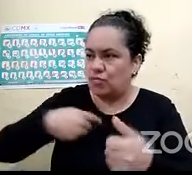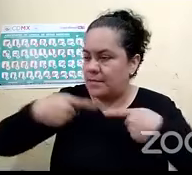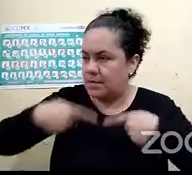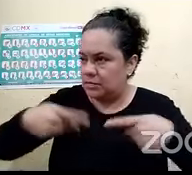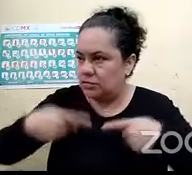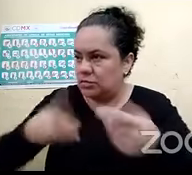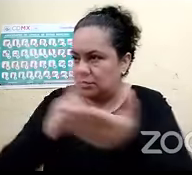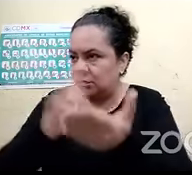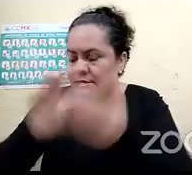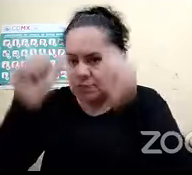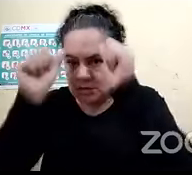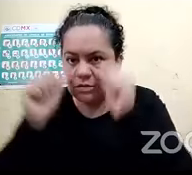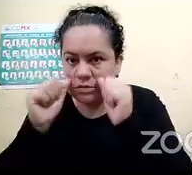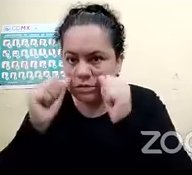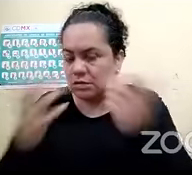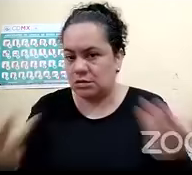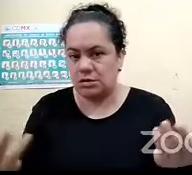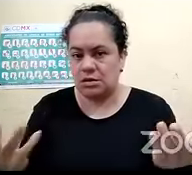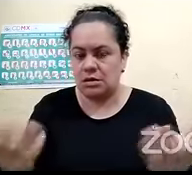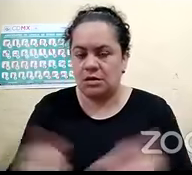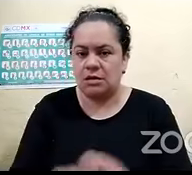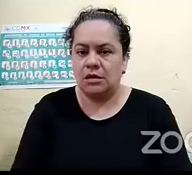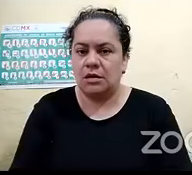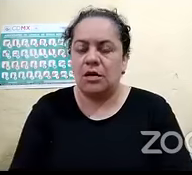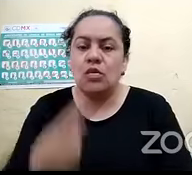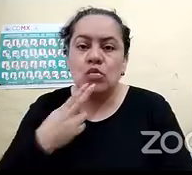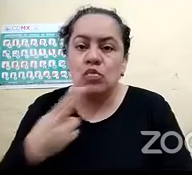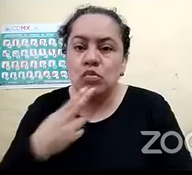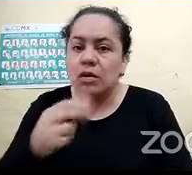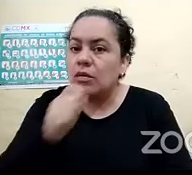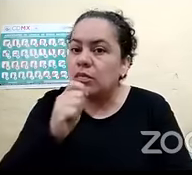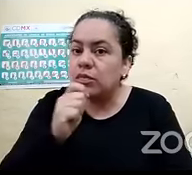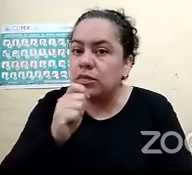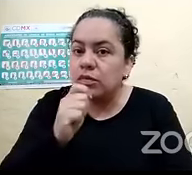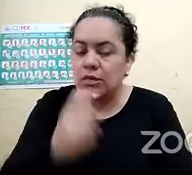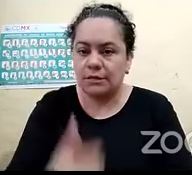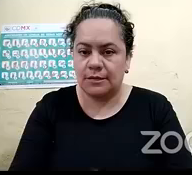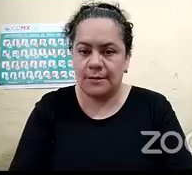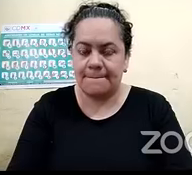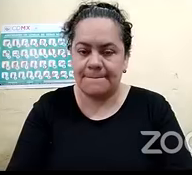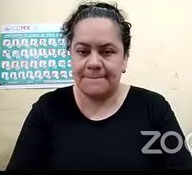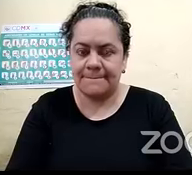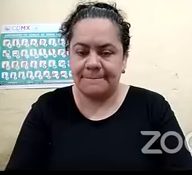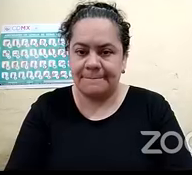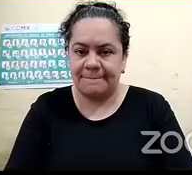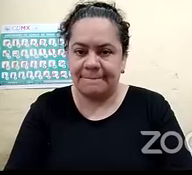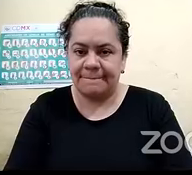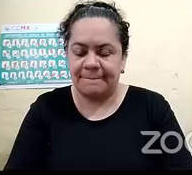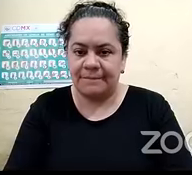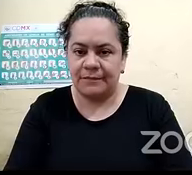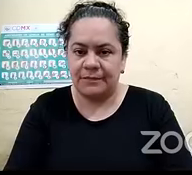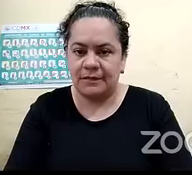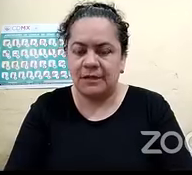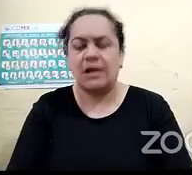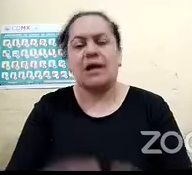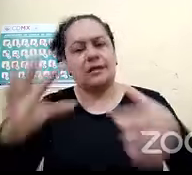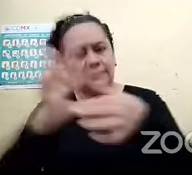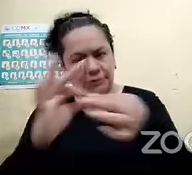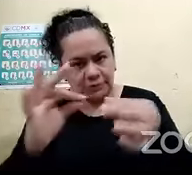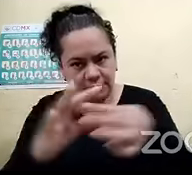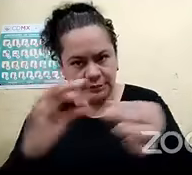esa otra parte para que si nosotros queremos que nos expliquen las señalizaciones para saber dónde están